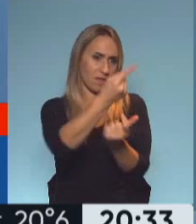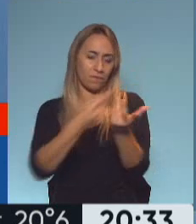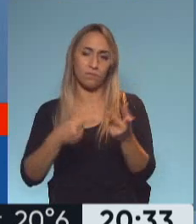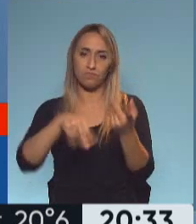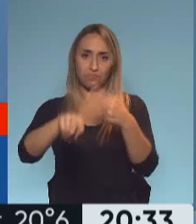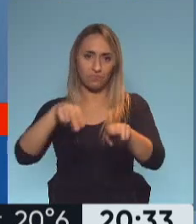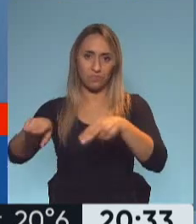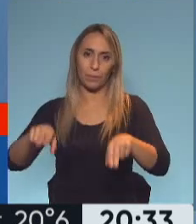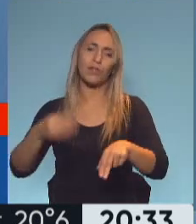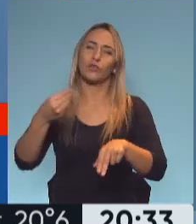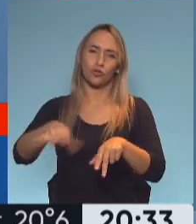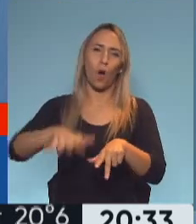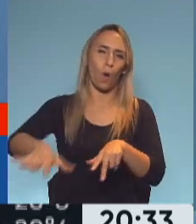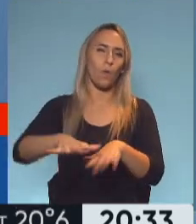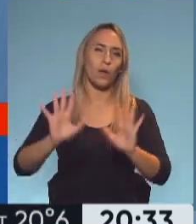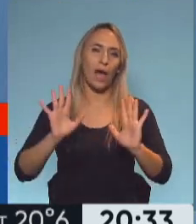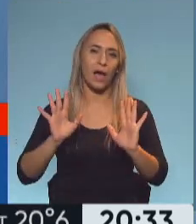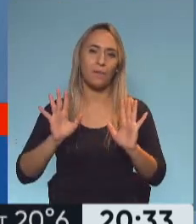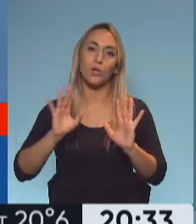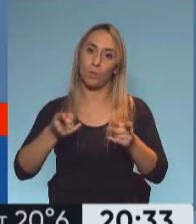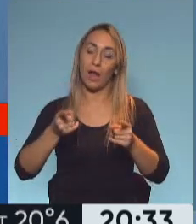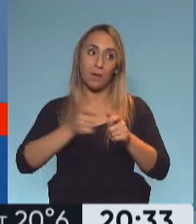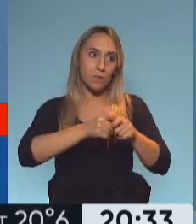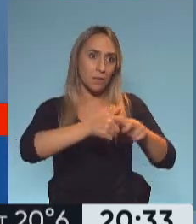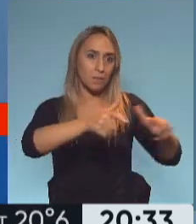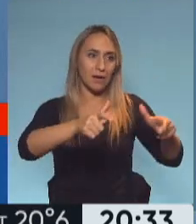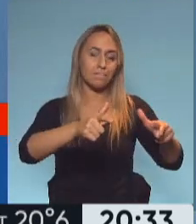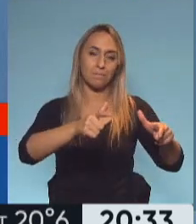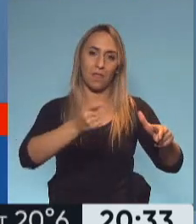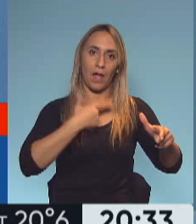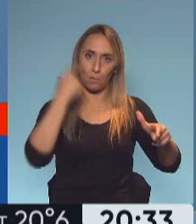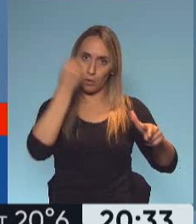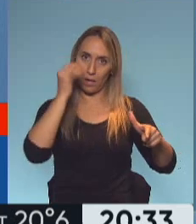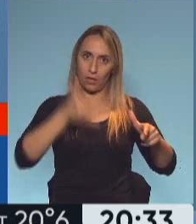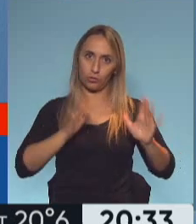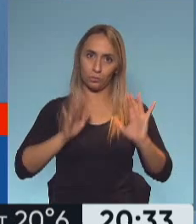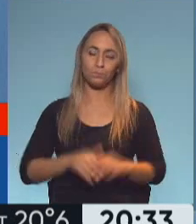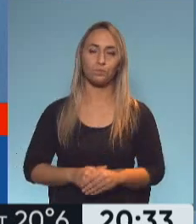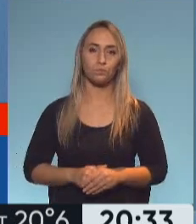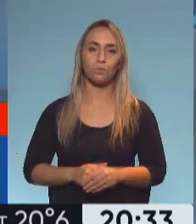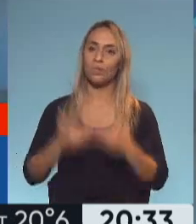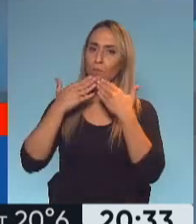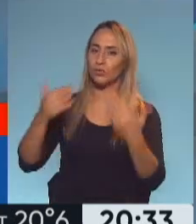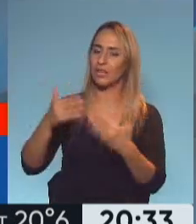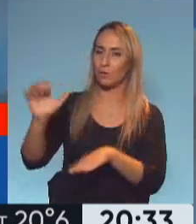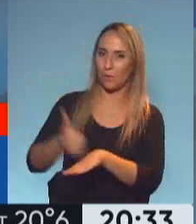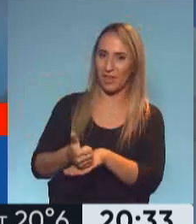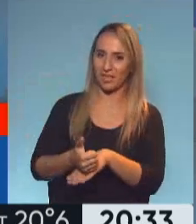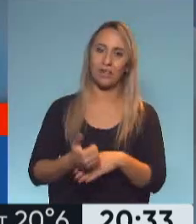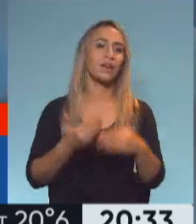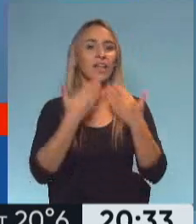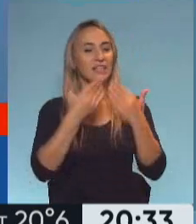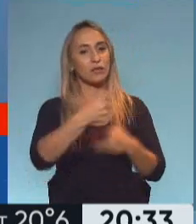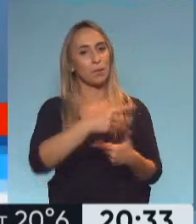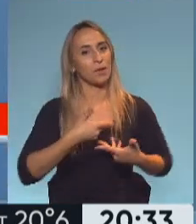tenemos todavía espacio pero es muy preocupante si siguen aumentando los casos a este ritmo la verdad que sería muy preocupante gracias por venir Carlos Bianco a ustedes a ustedes por la